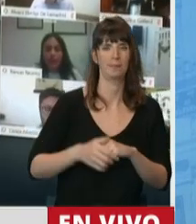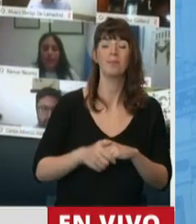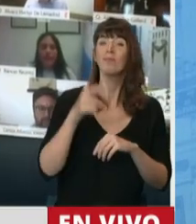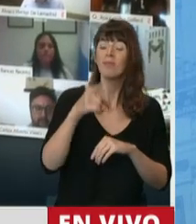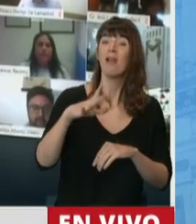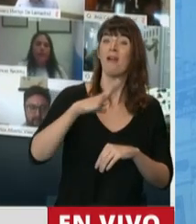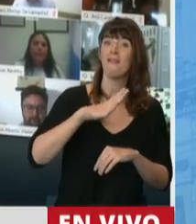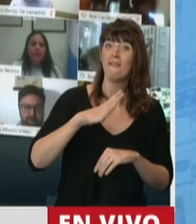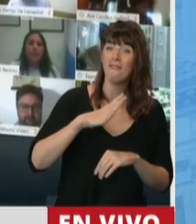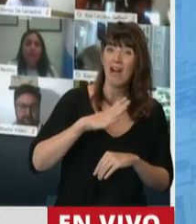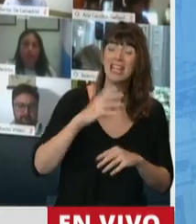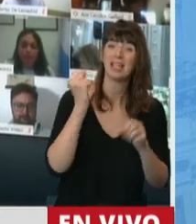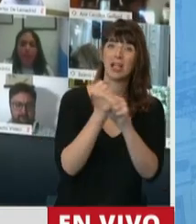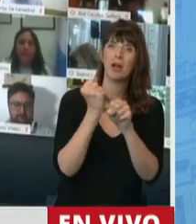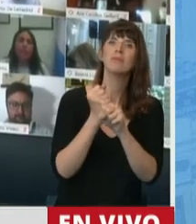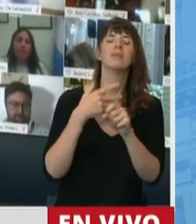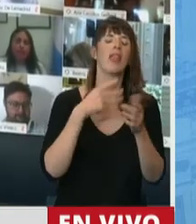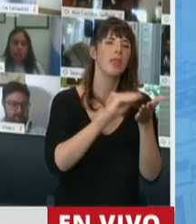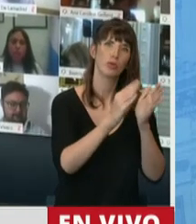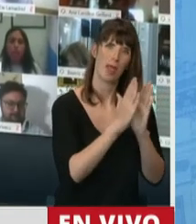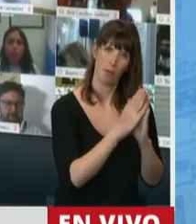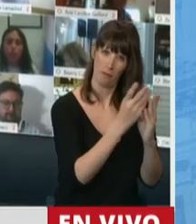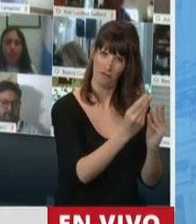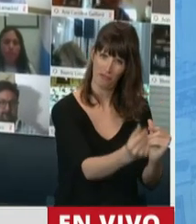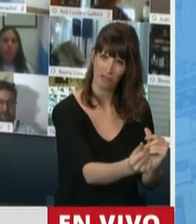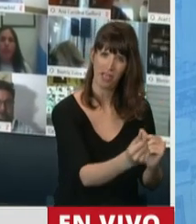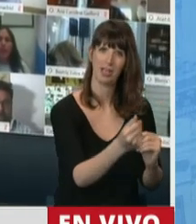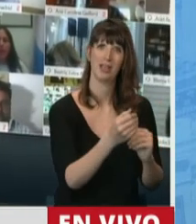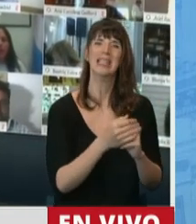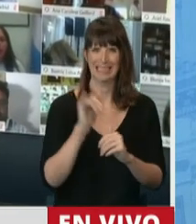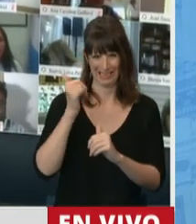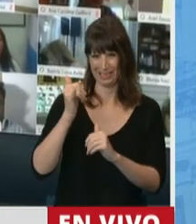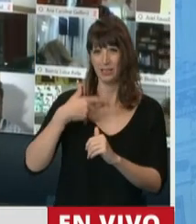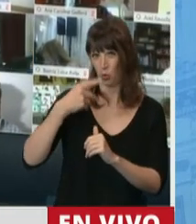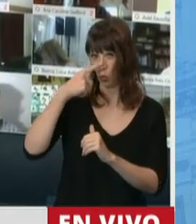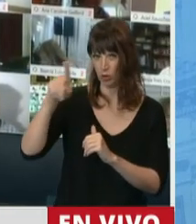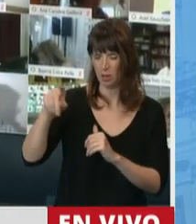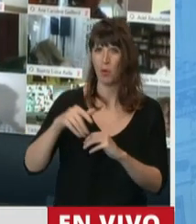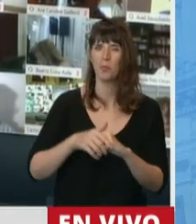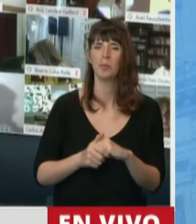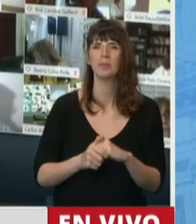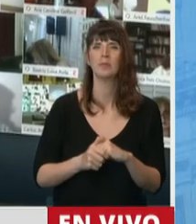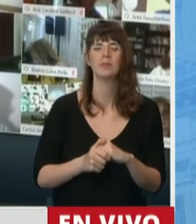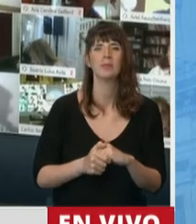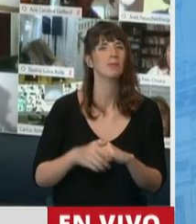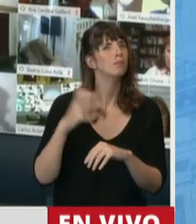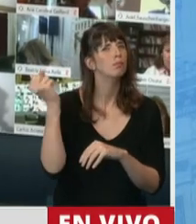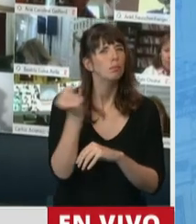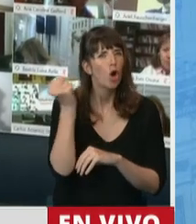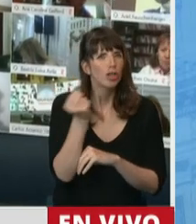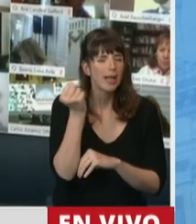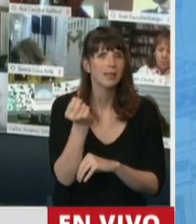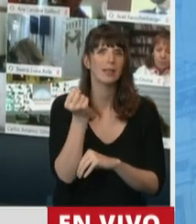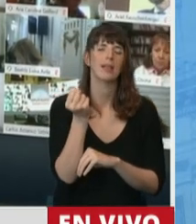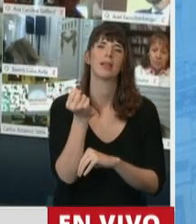para que la administración pública... Si puedo ir redondeando, le agradezco. cierro, señor presidente, ya cierro. Es muy importante